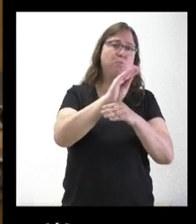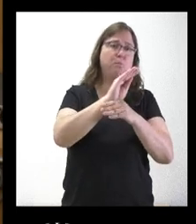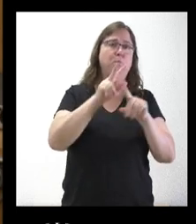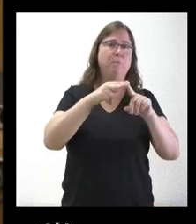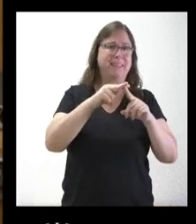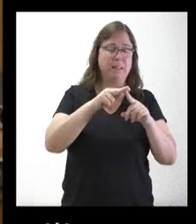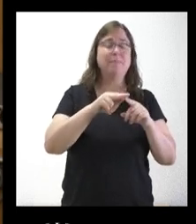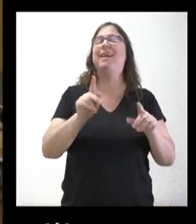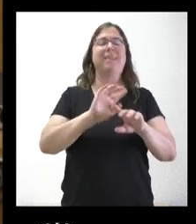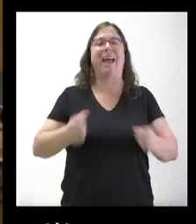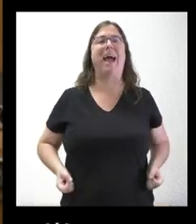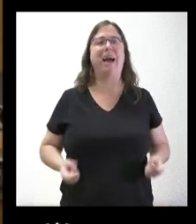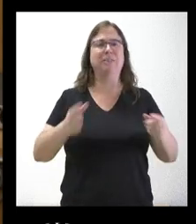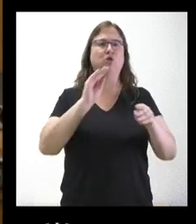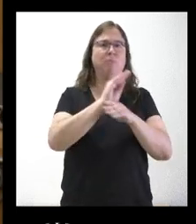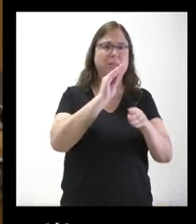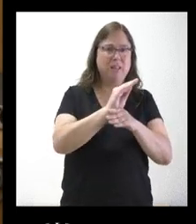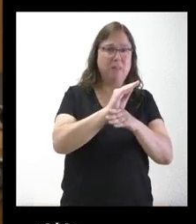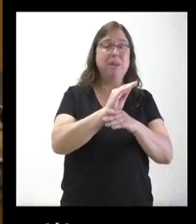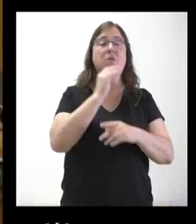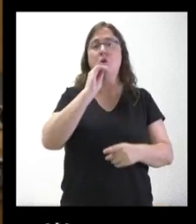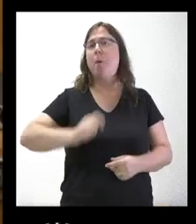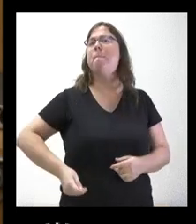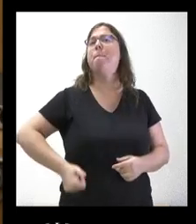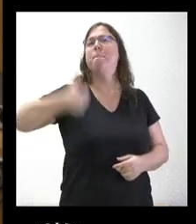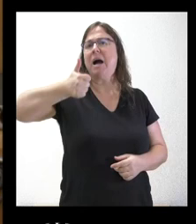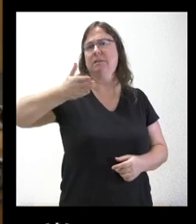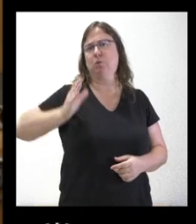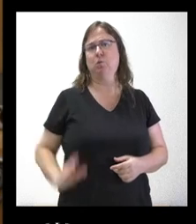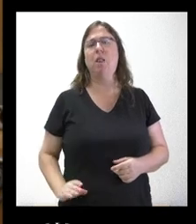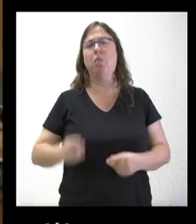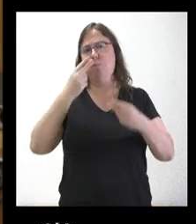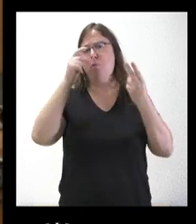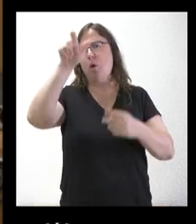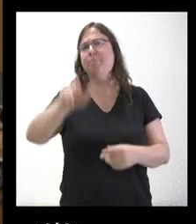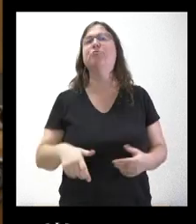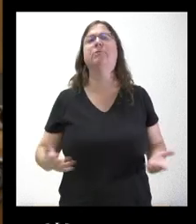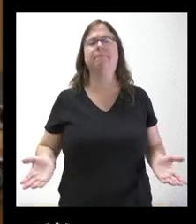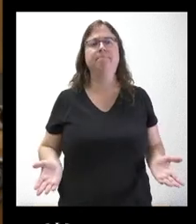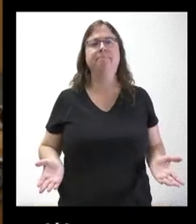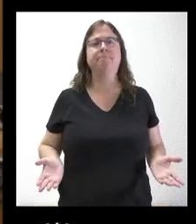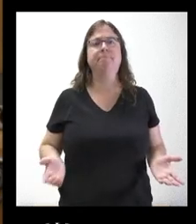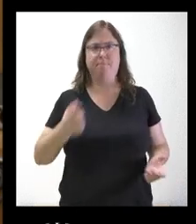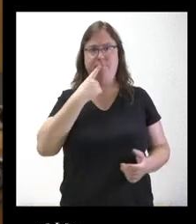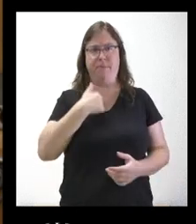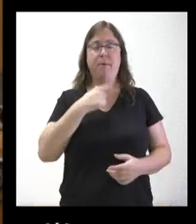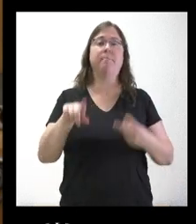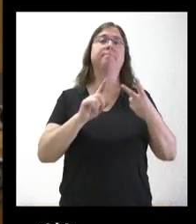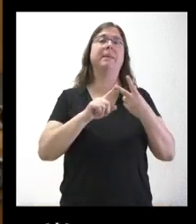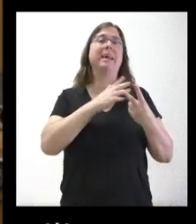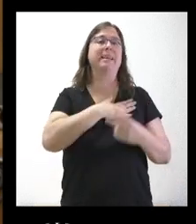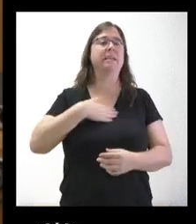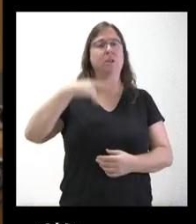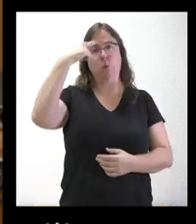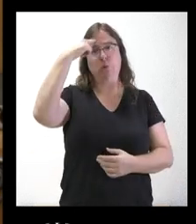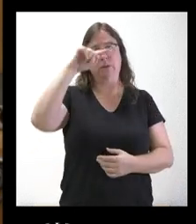instalación es superior al salario de un empleado público. No sé si nos puede decir esto al respecto. También me gustaría saber sobre